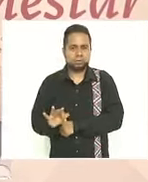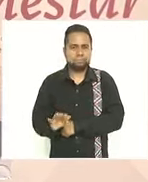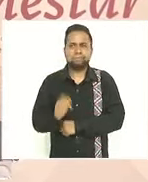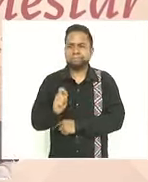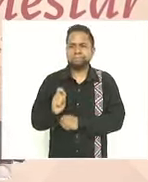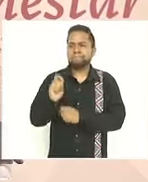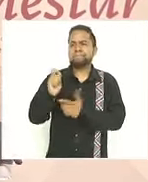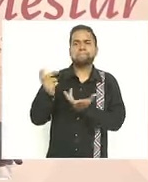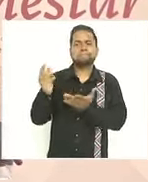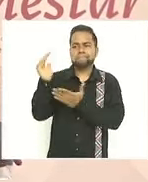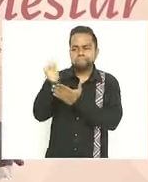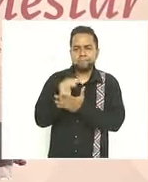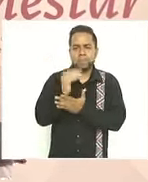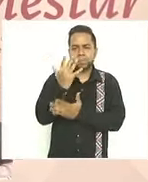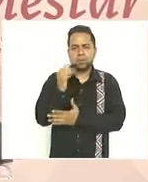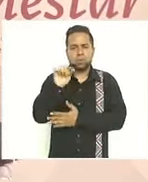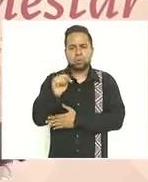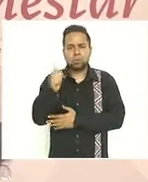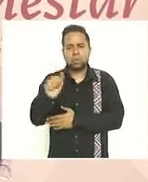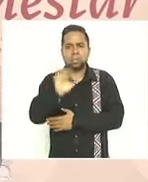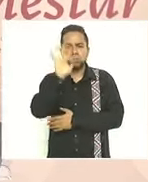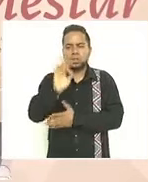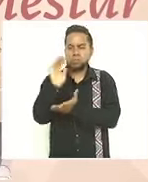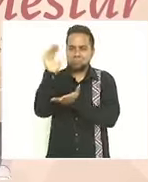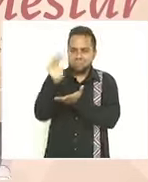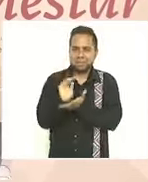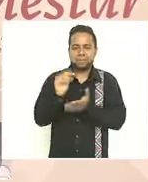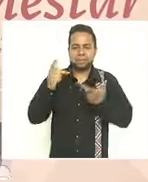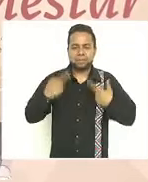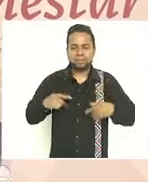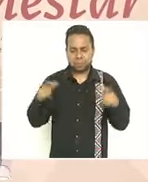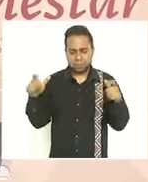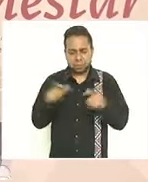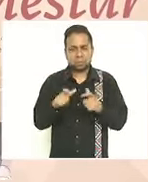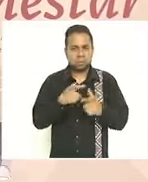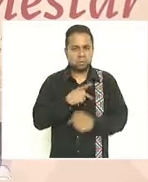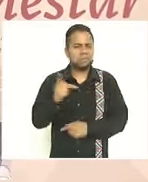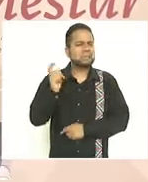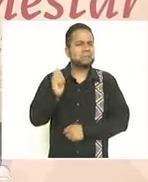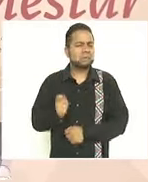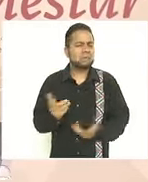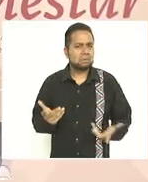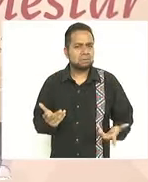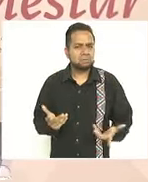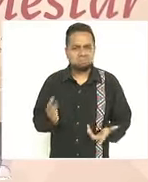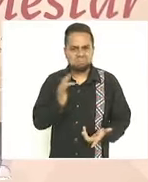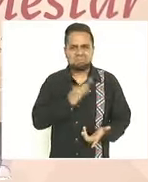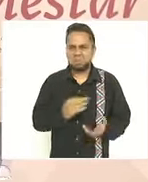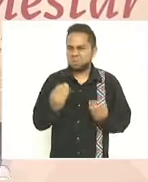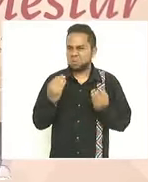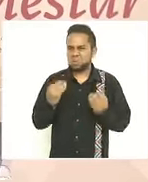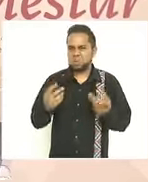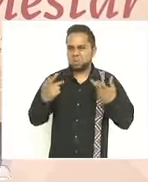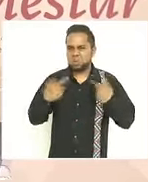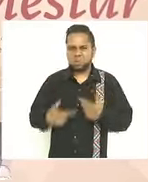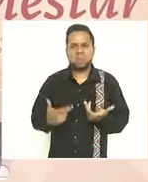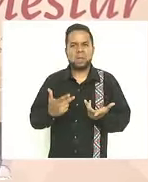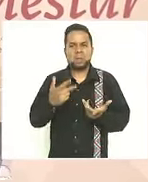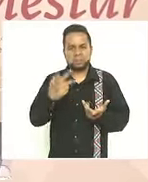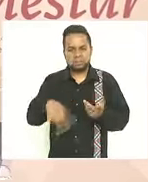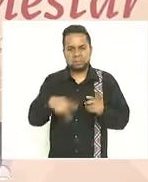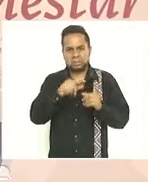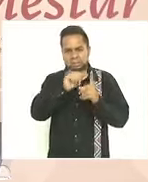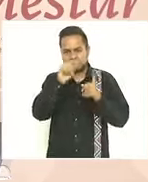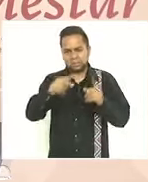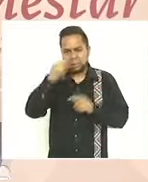.6% la disminución esto significa que millones de mexicanas y mexicanos